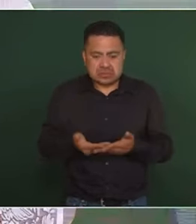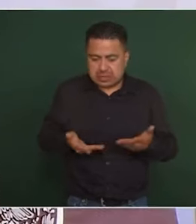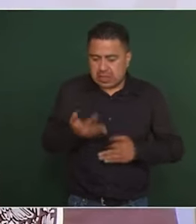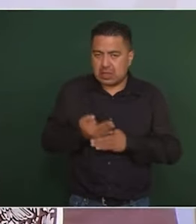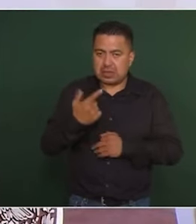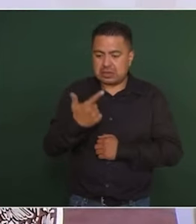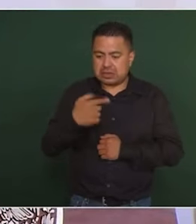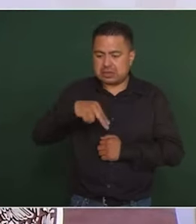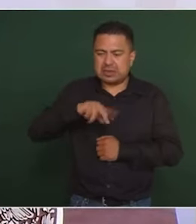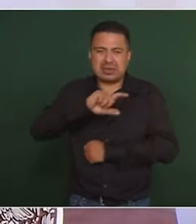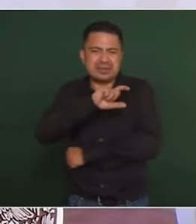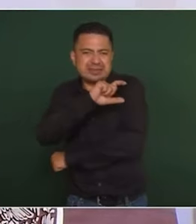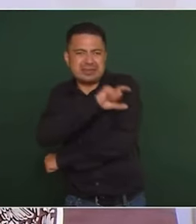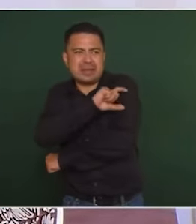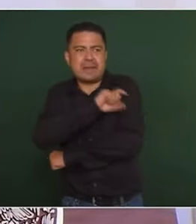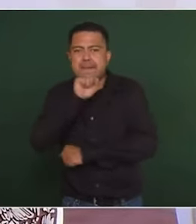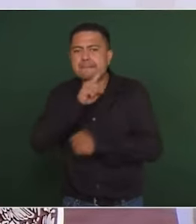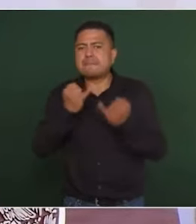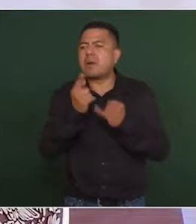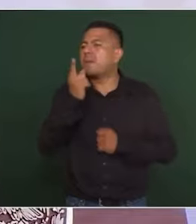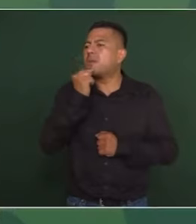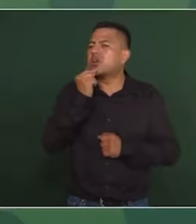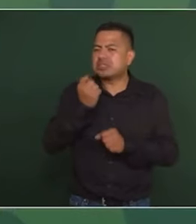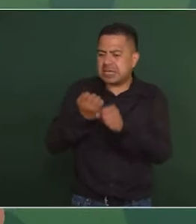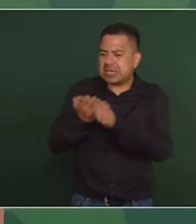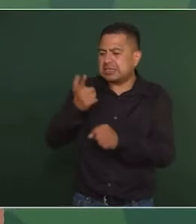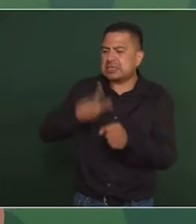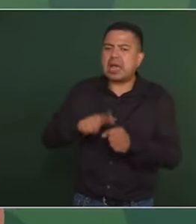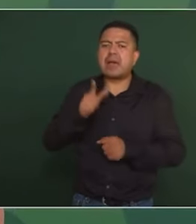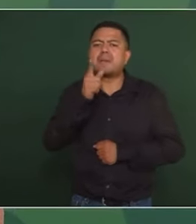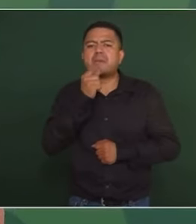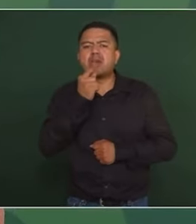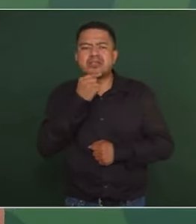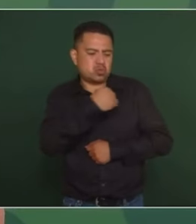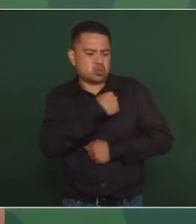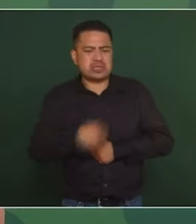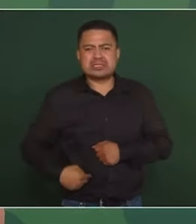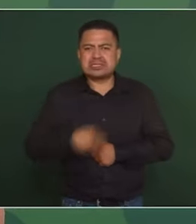se tiene la Guardia Nacional, con la Policía Estatal, con las policías municipales.